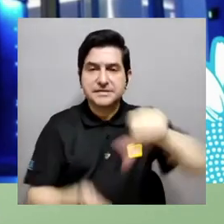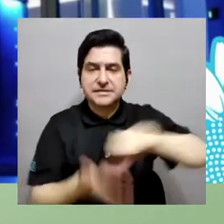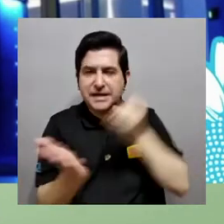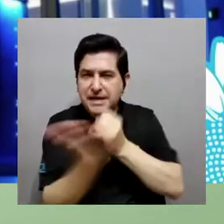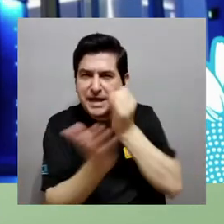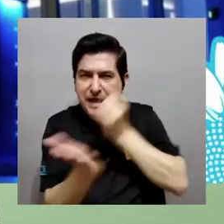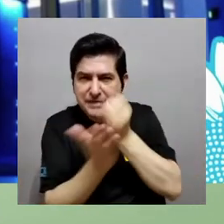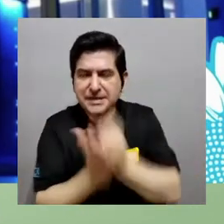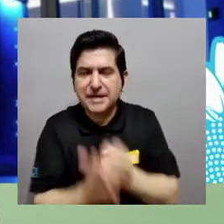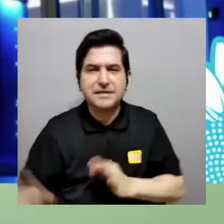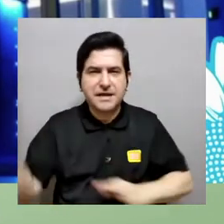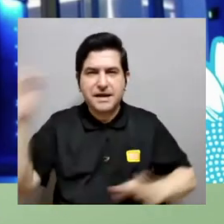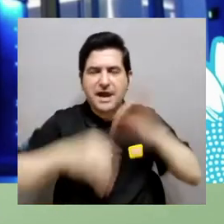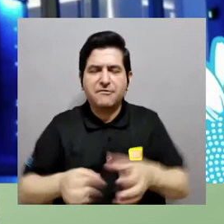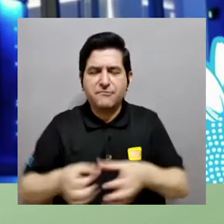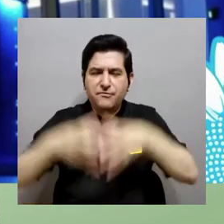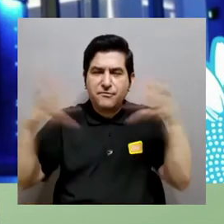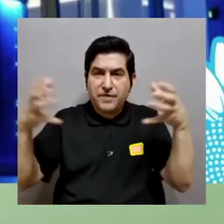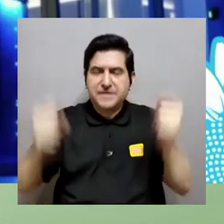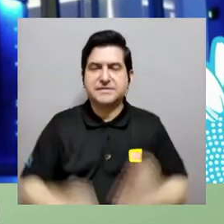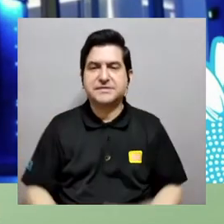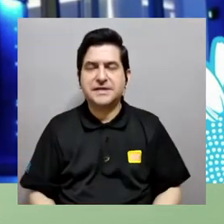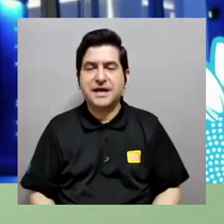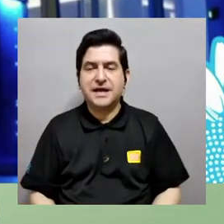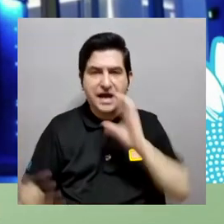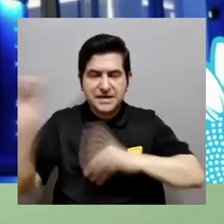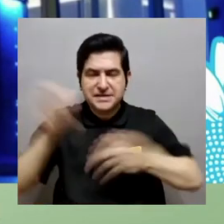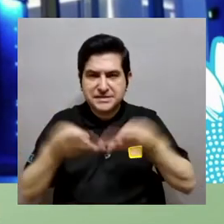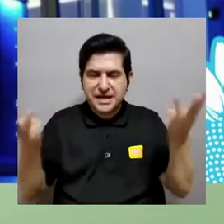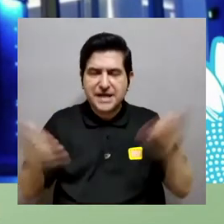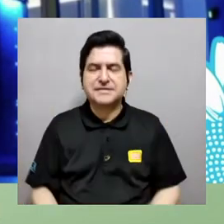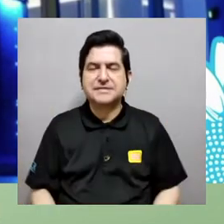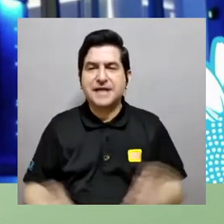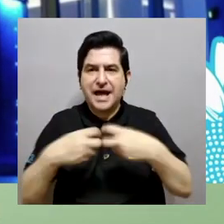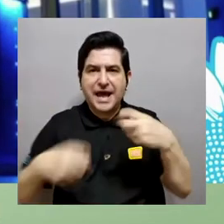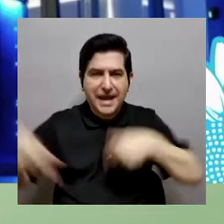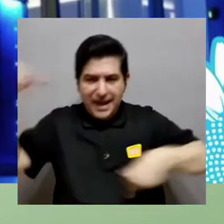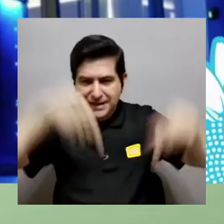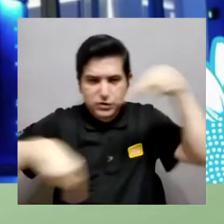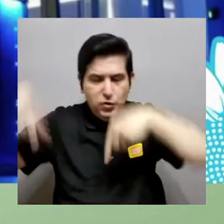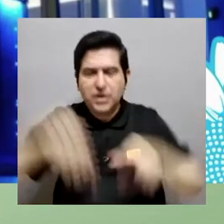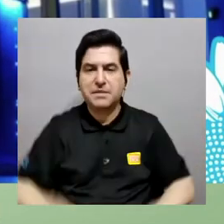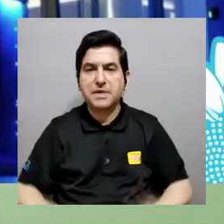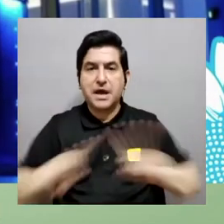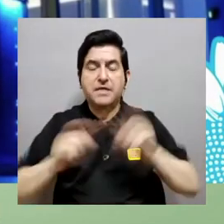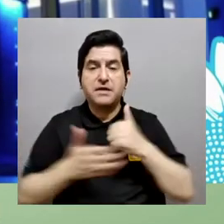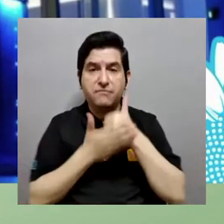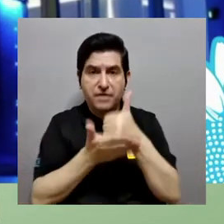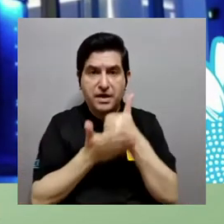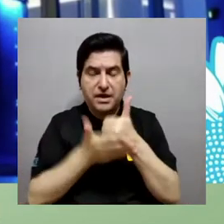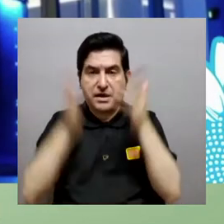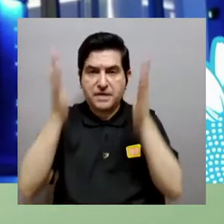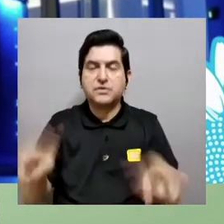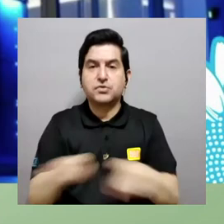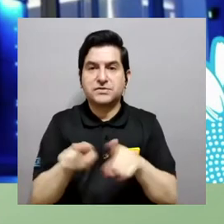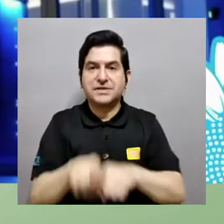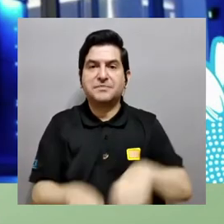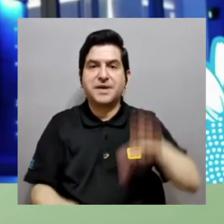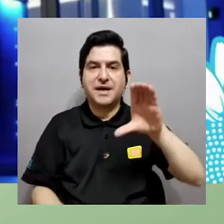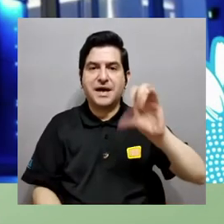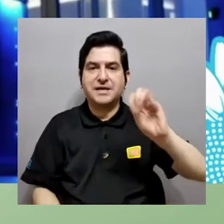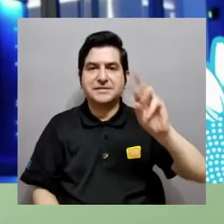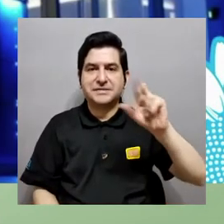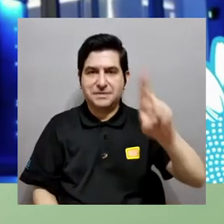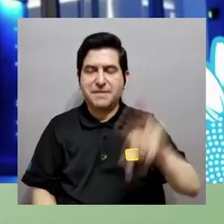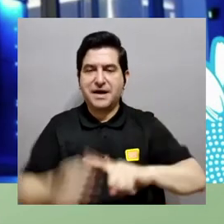filología y hay cosas muy interesantes que se pueden hacer y en centros de investigación desde física nuclear que bueno ciencia de materiales electroquímica y